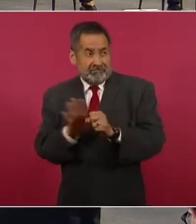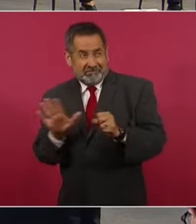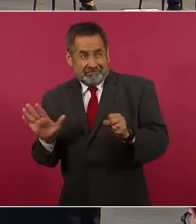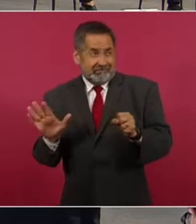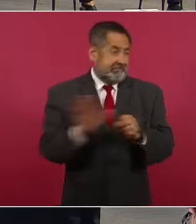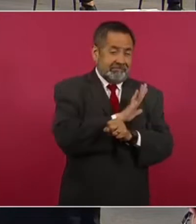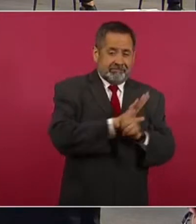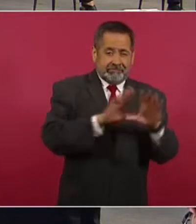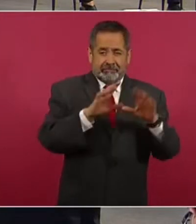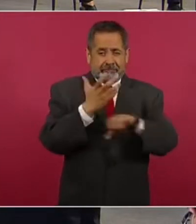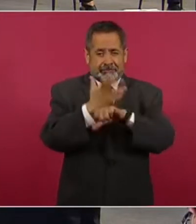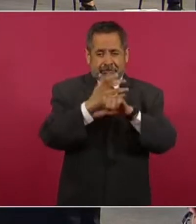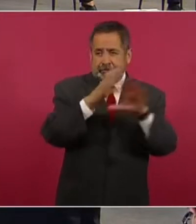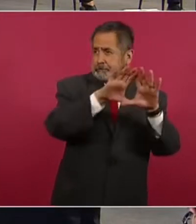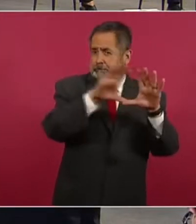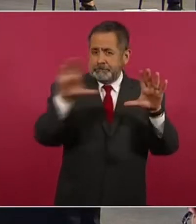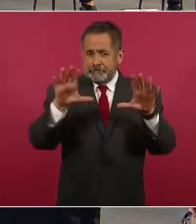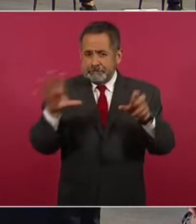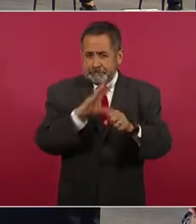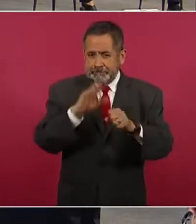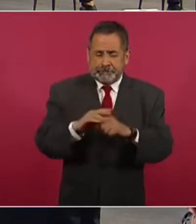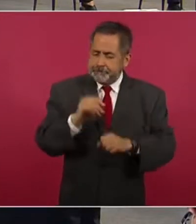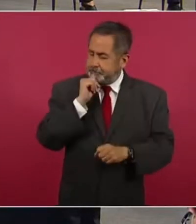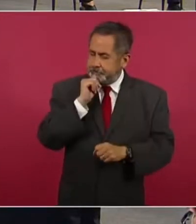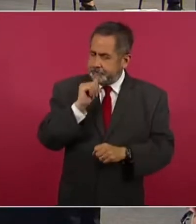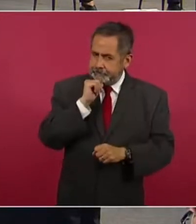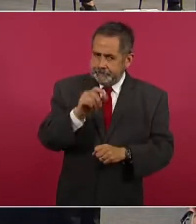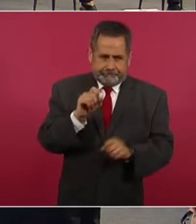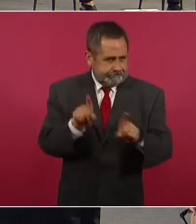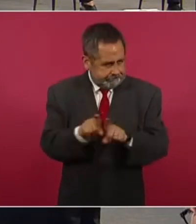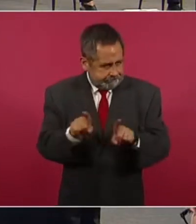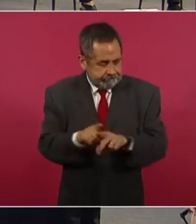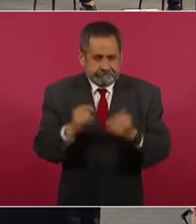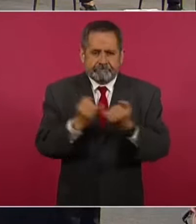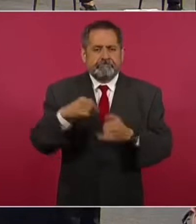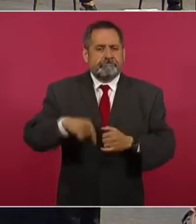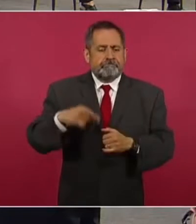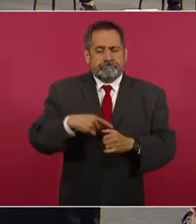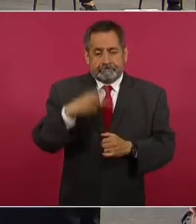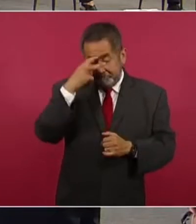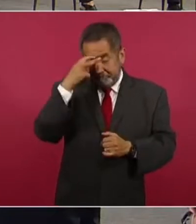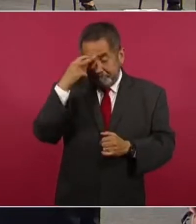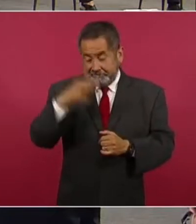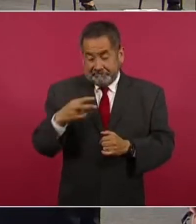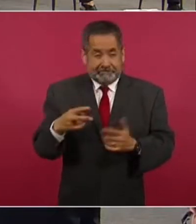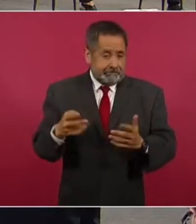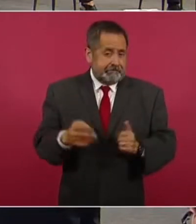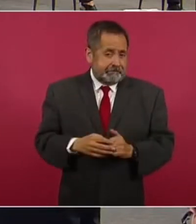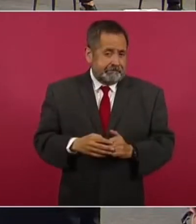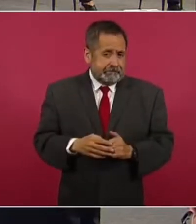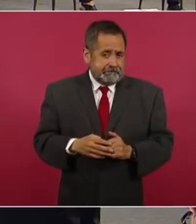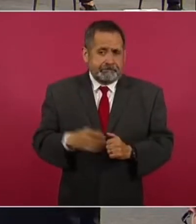de esa gran nación. Por lo mismo, por lo estamos